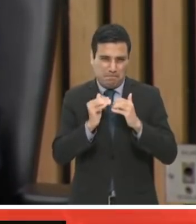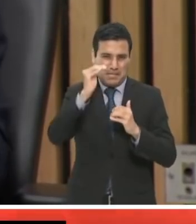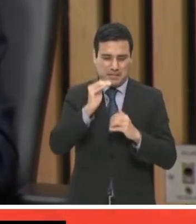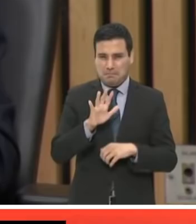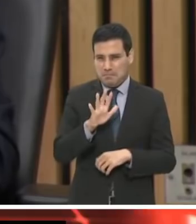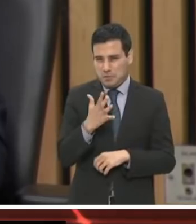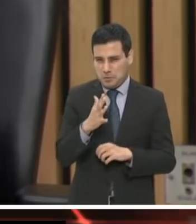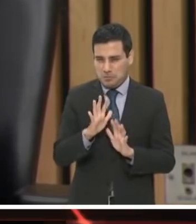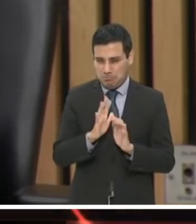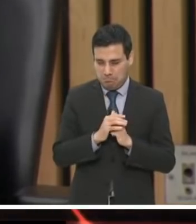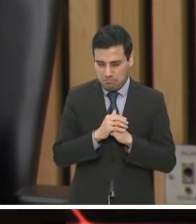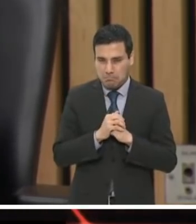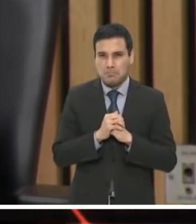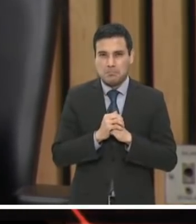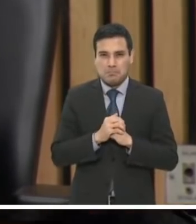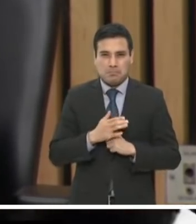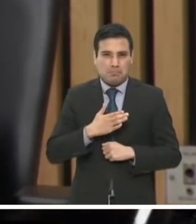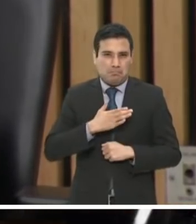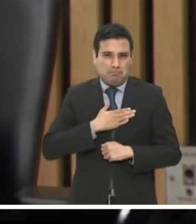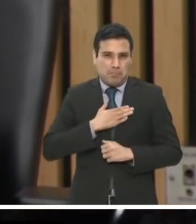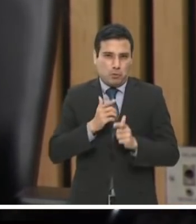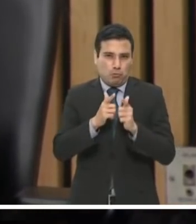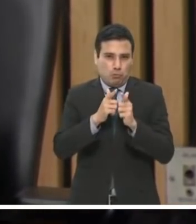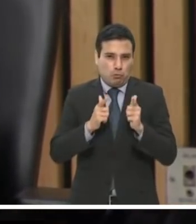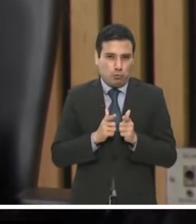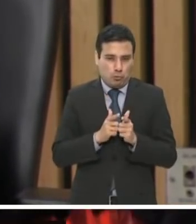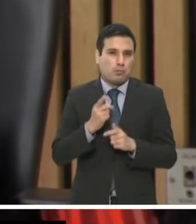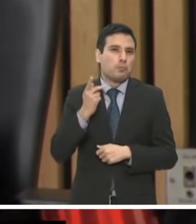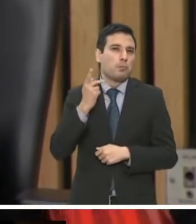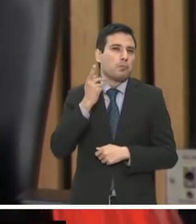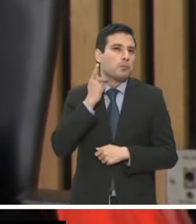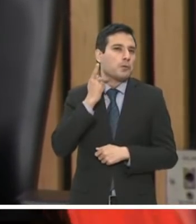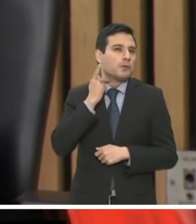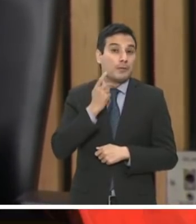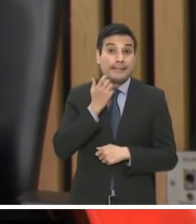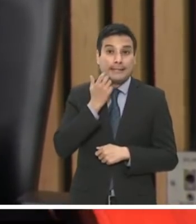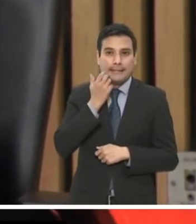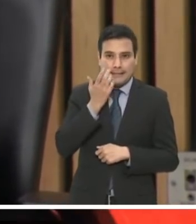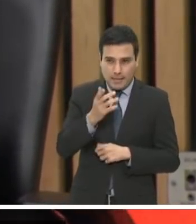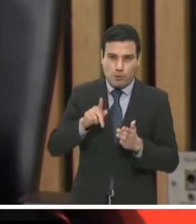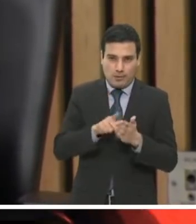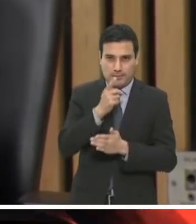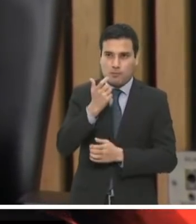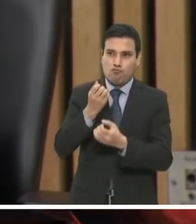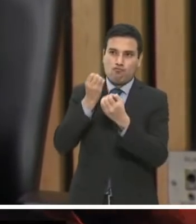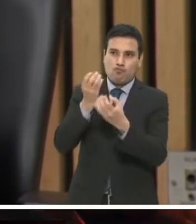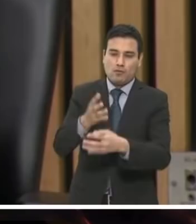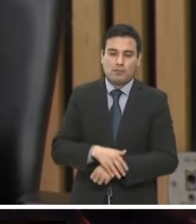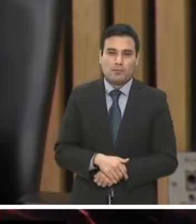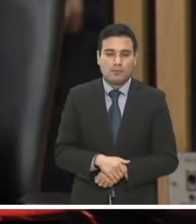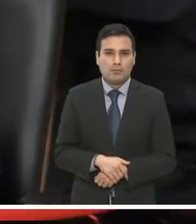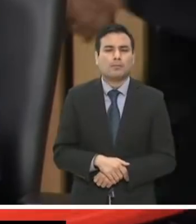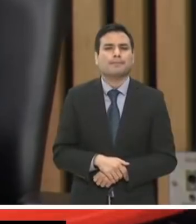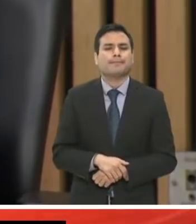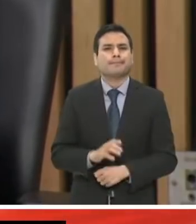Obrador les ha amarrado las manos para que ya no roben como antes lo hacían, estaban saqueando al